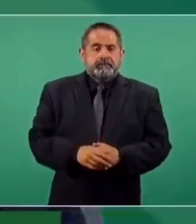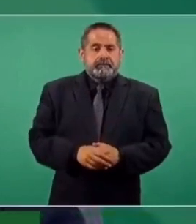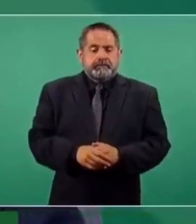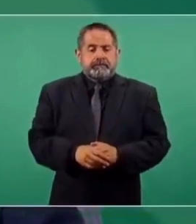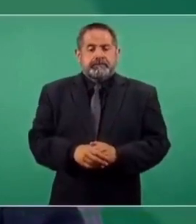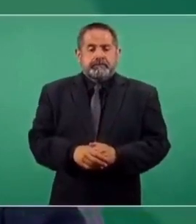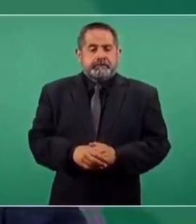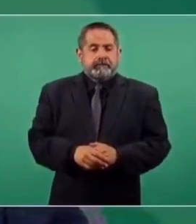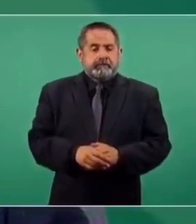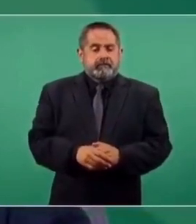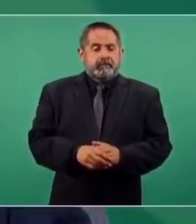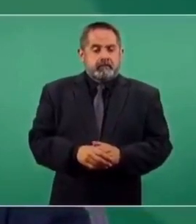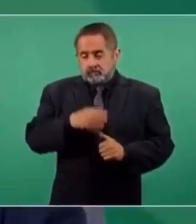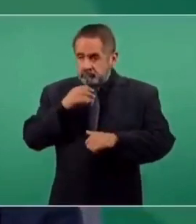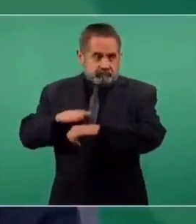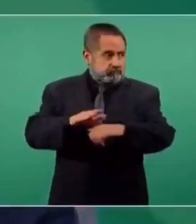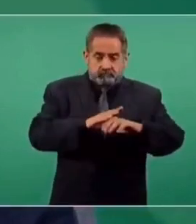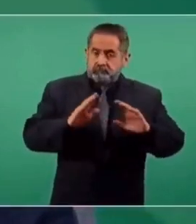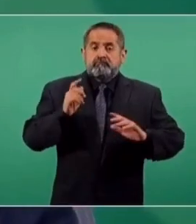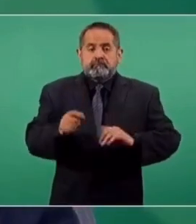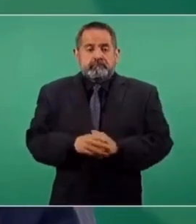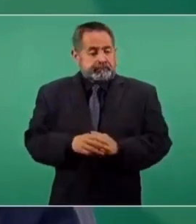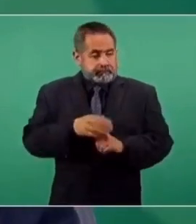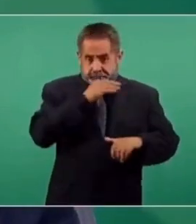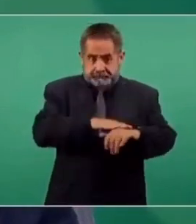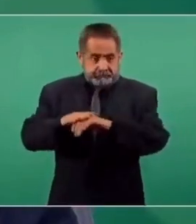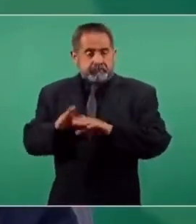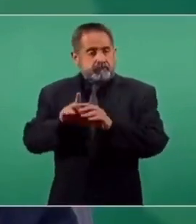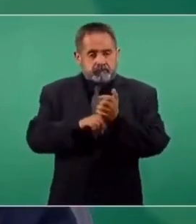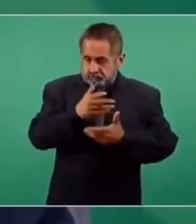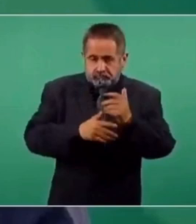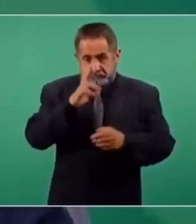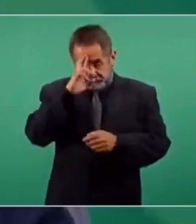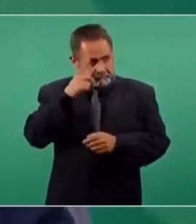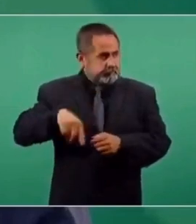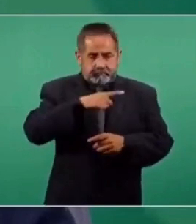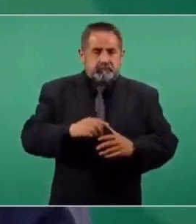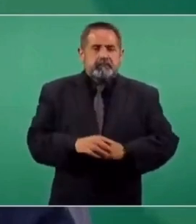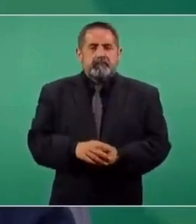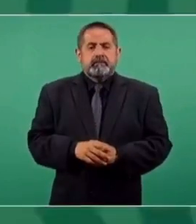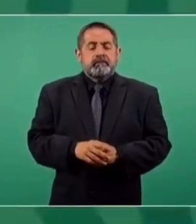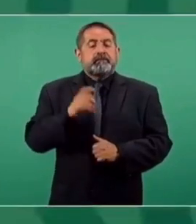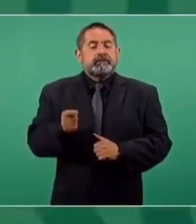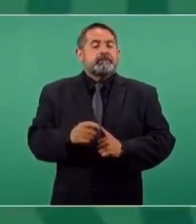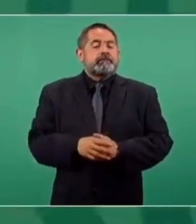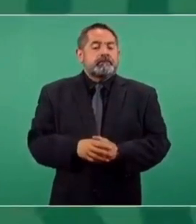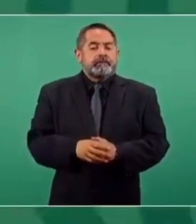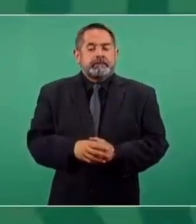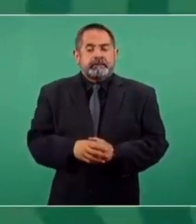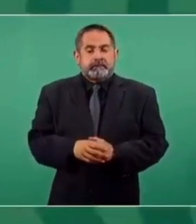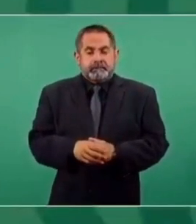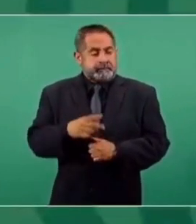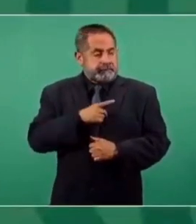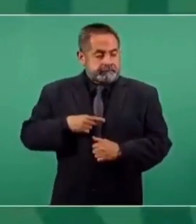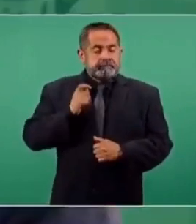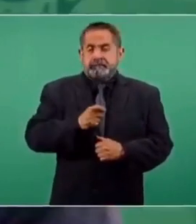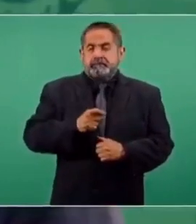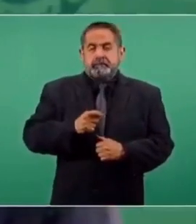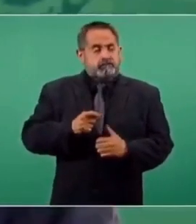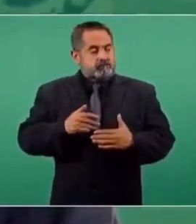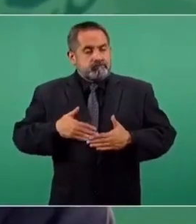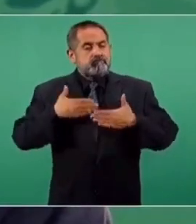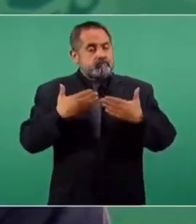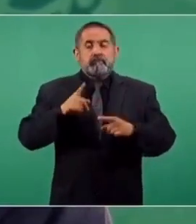un llamamiento, una convocatoria respetuosa a todos, de que se tenga confianza,